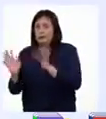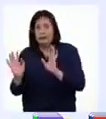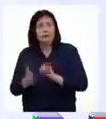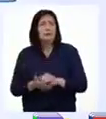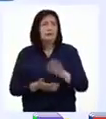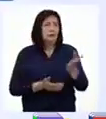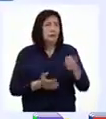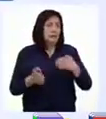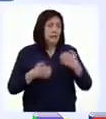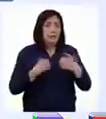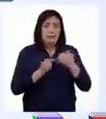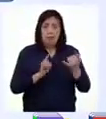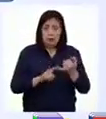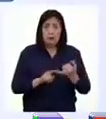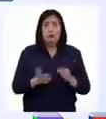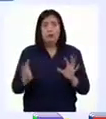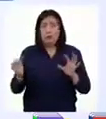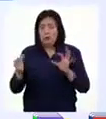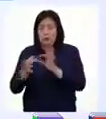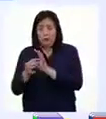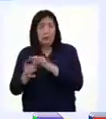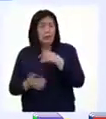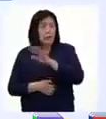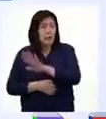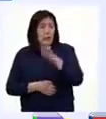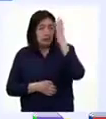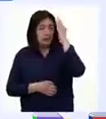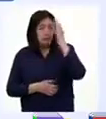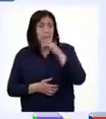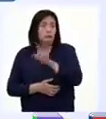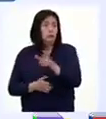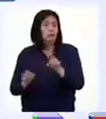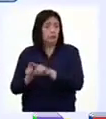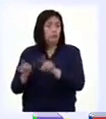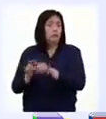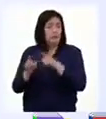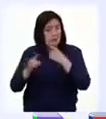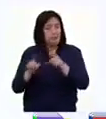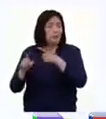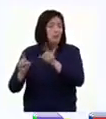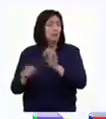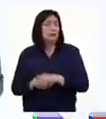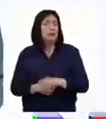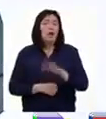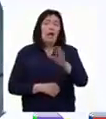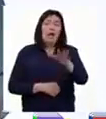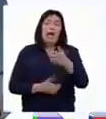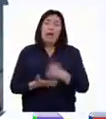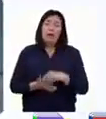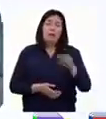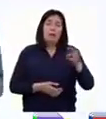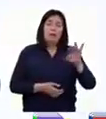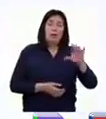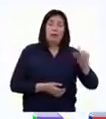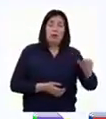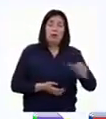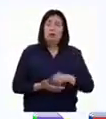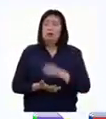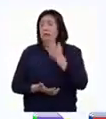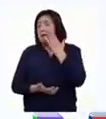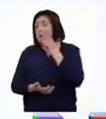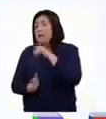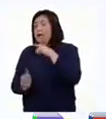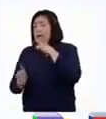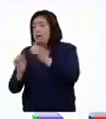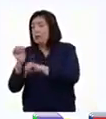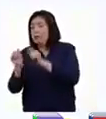manera. Las emociones asociadas a esas experiencias son también distintas. Como en el caso de Nicole, que mientras su mamá